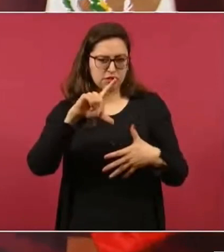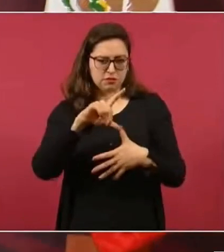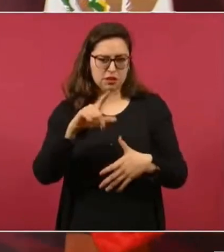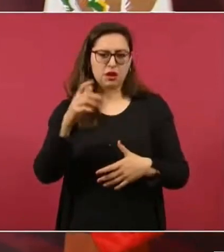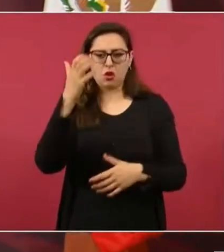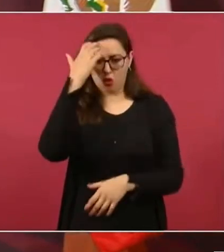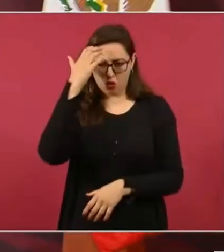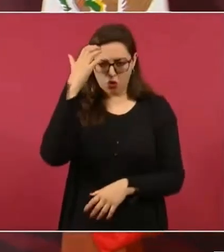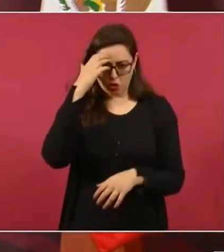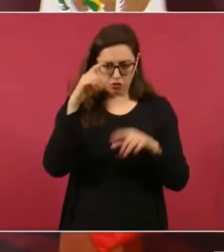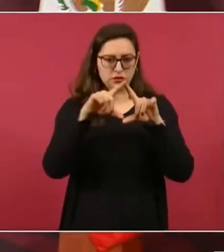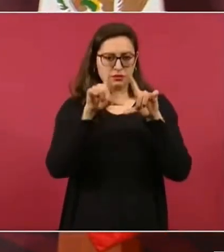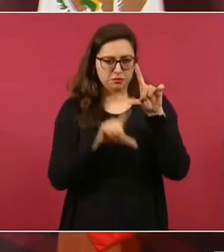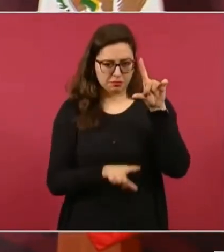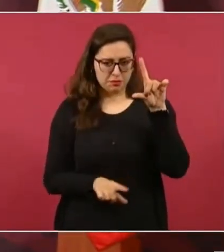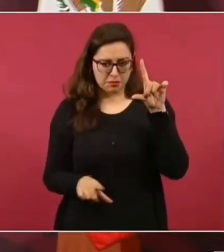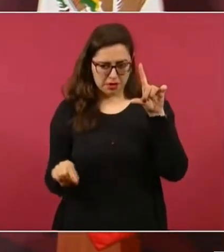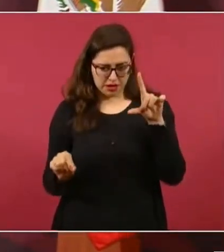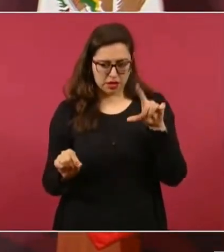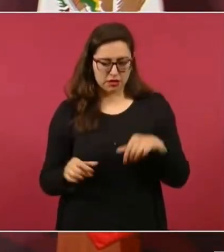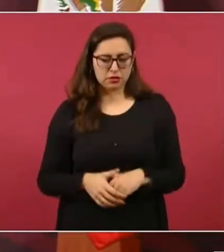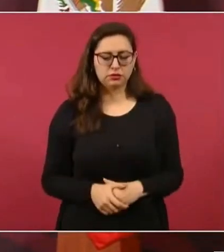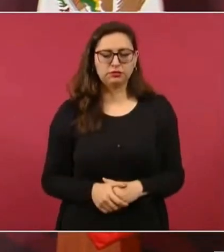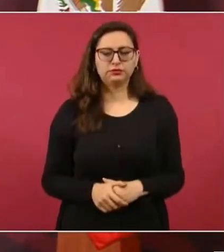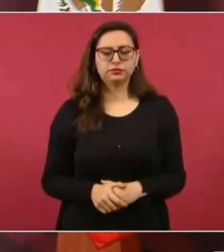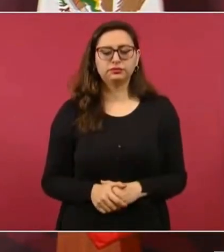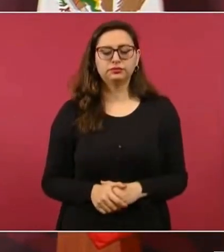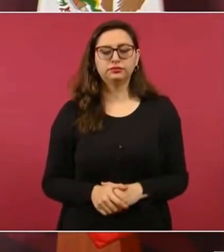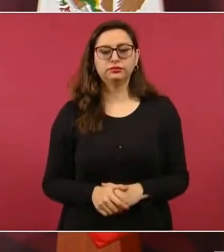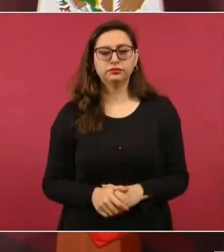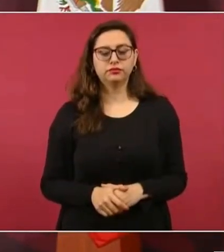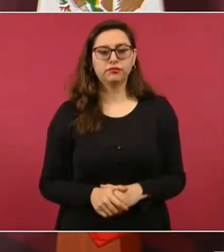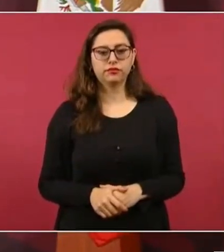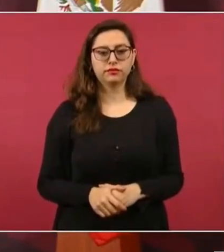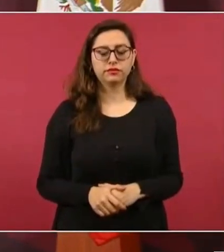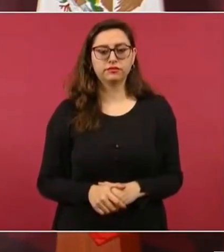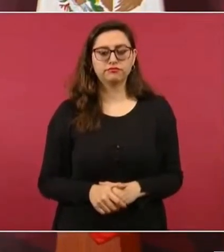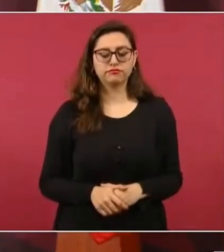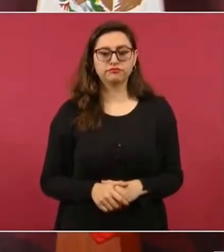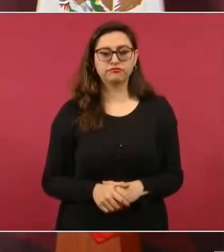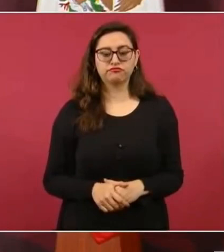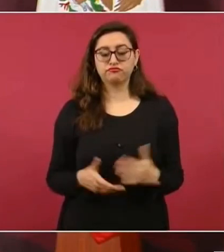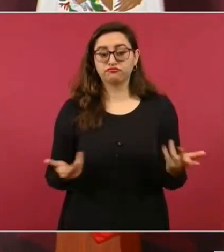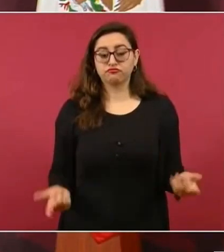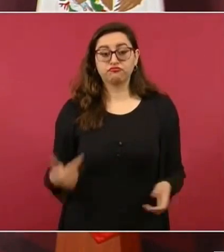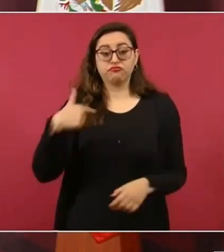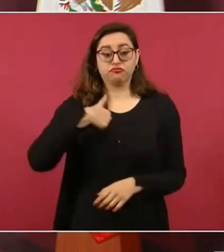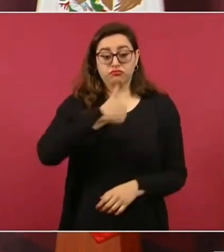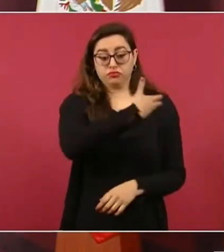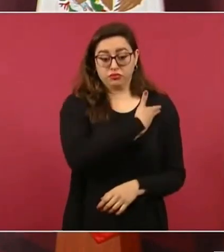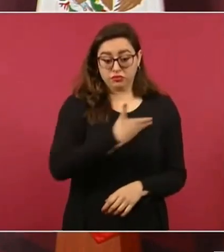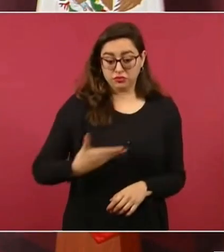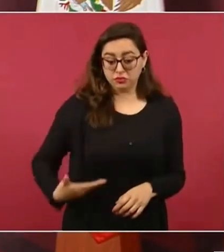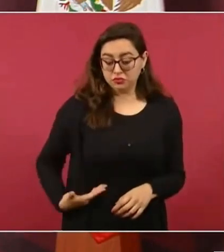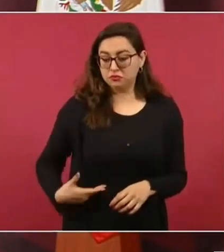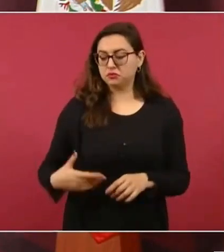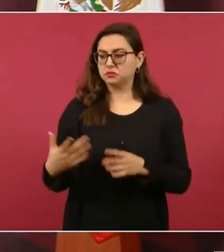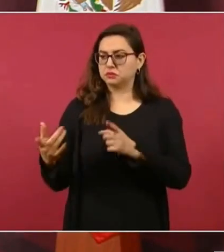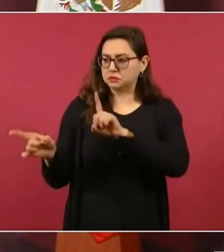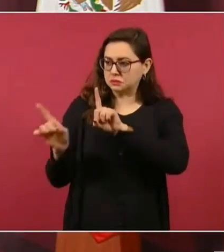en México, no mucho tiempo, ya estando yo en la presidencia, se fue